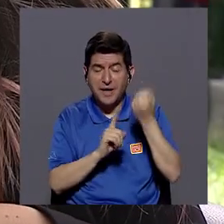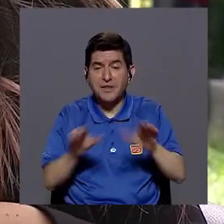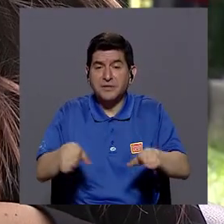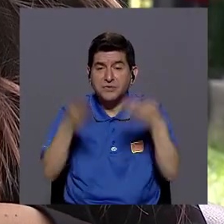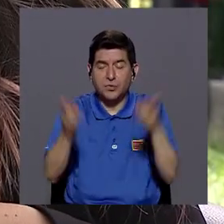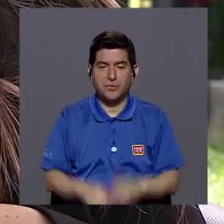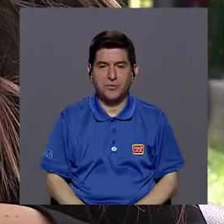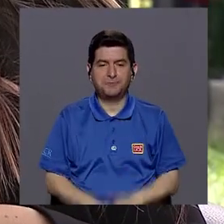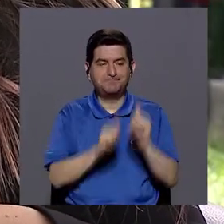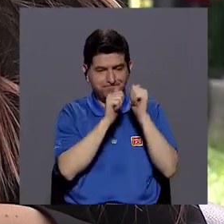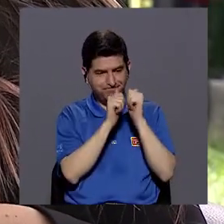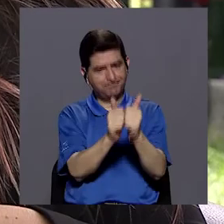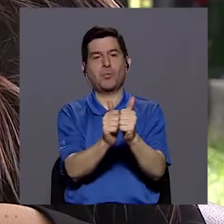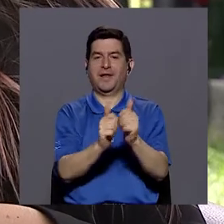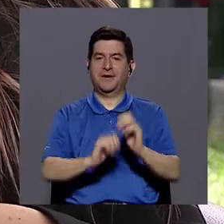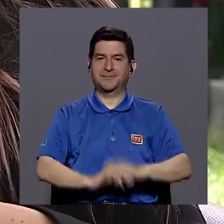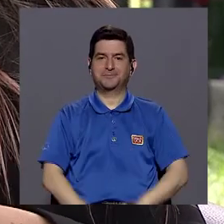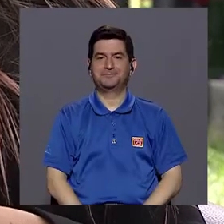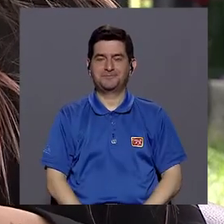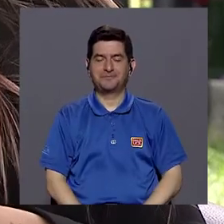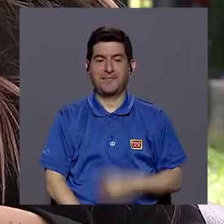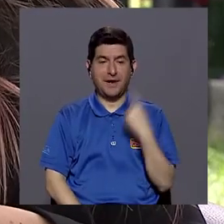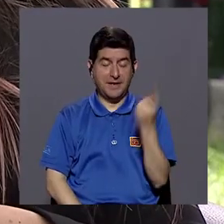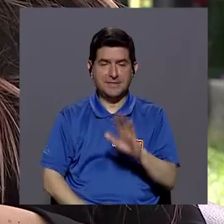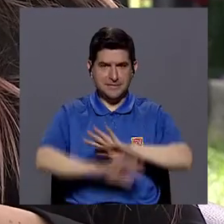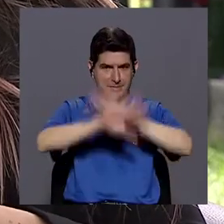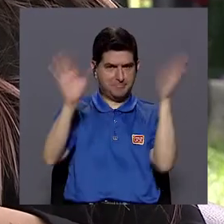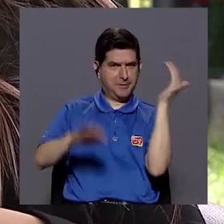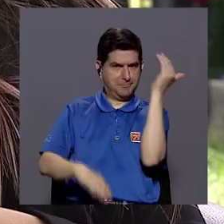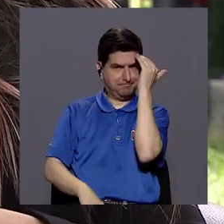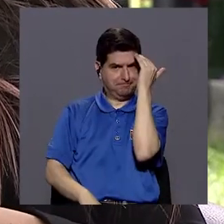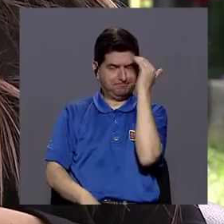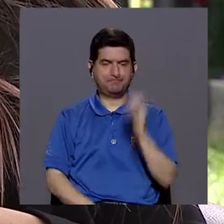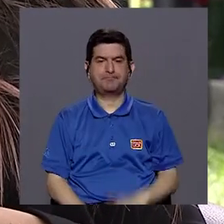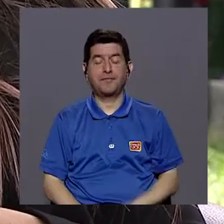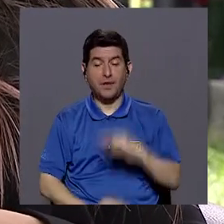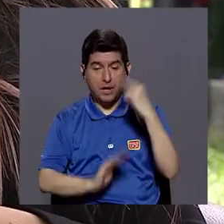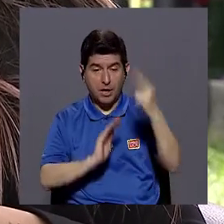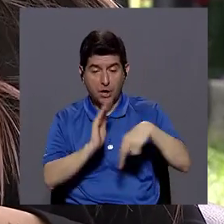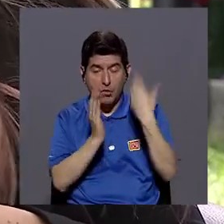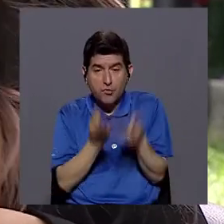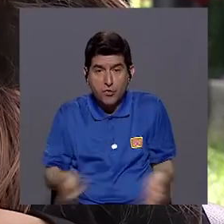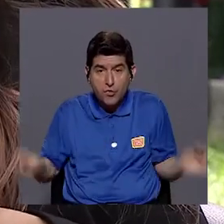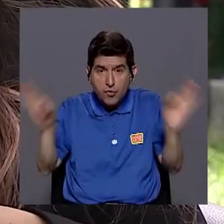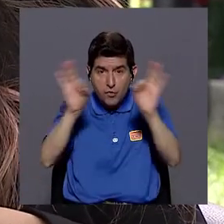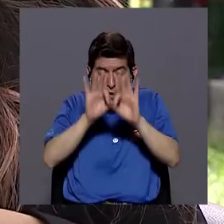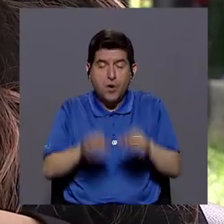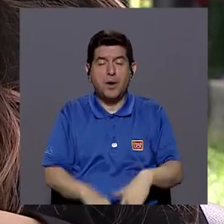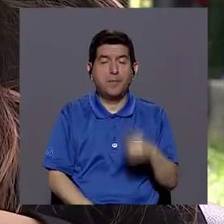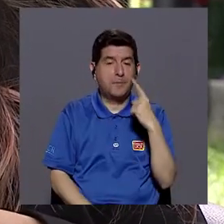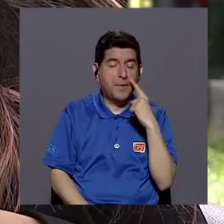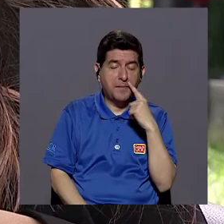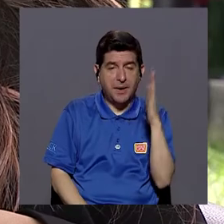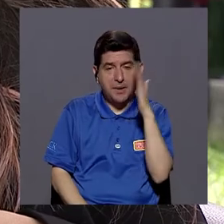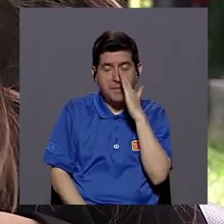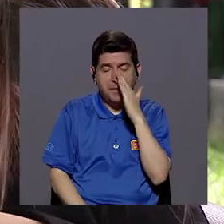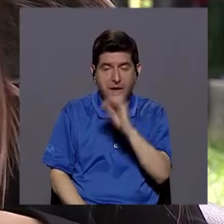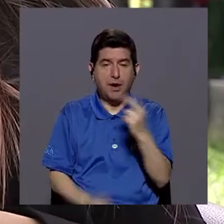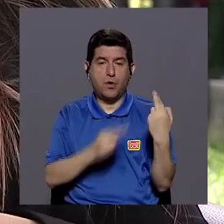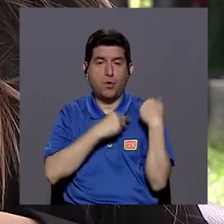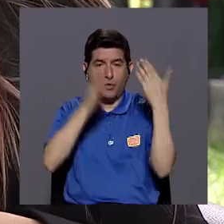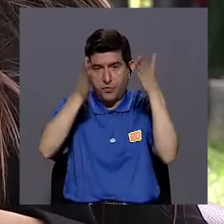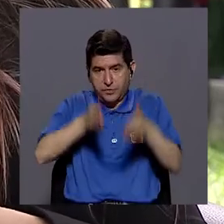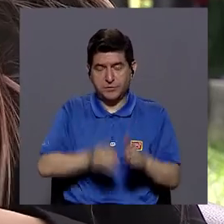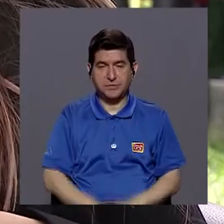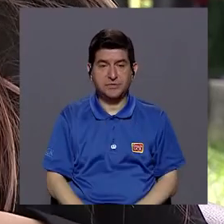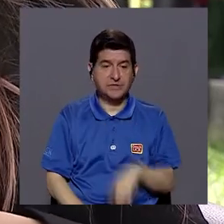siempre va a ser un rol de acompañamiento y siempre tenemos que tener claro que el papel más importante siempre va a ser el padre, la madre, la persona encargada, porque